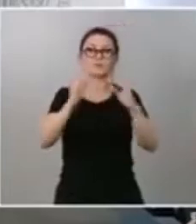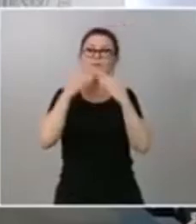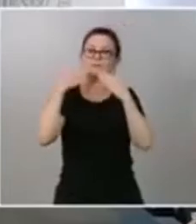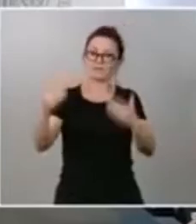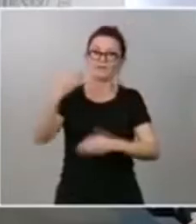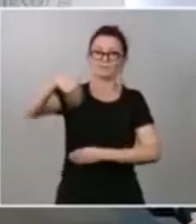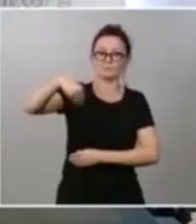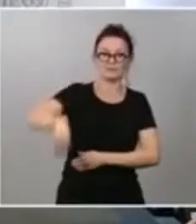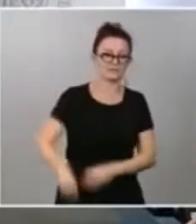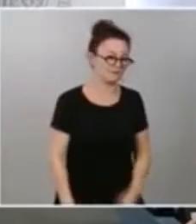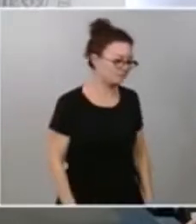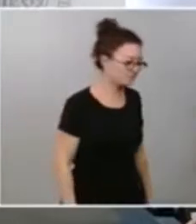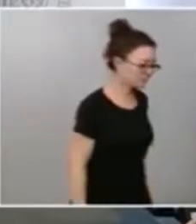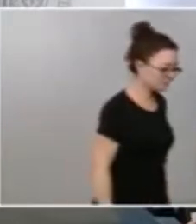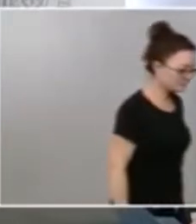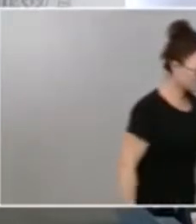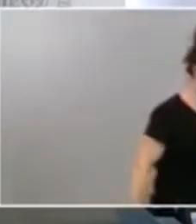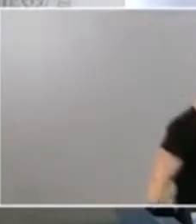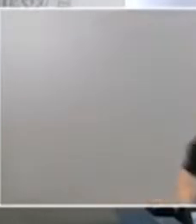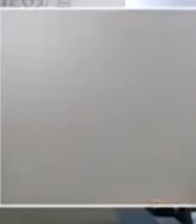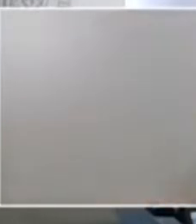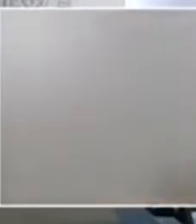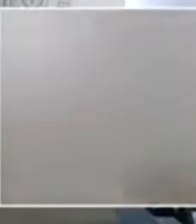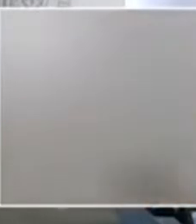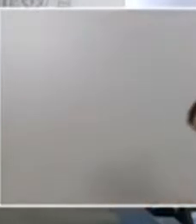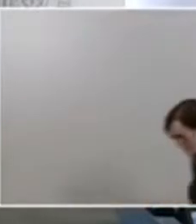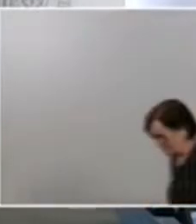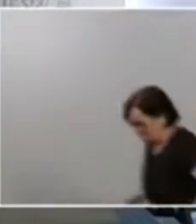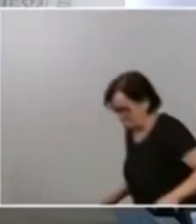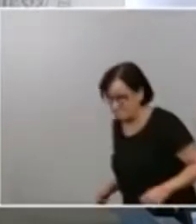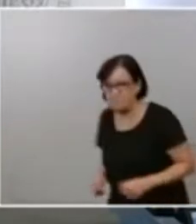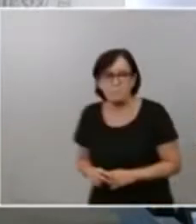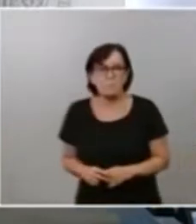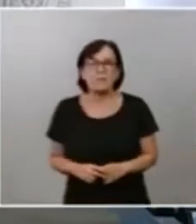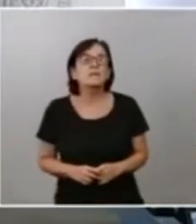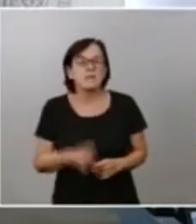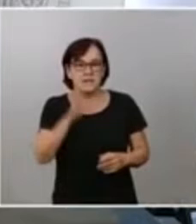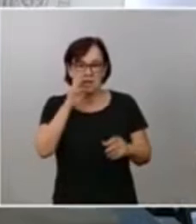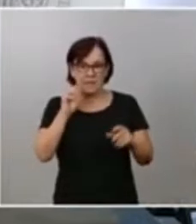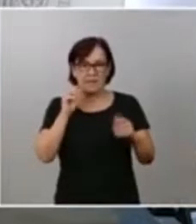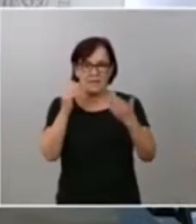Comenzamos con las preguntas. Santa Gallardo, de Radio Nacional. Allí, por favor.